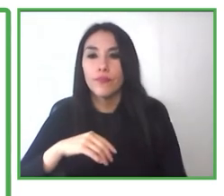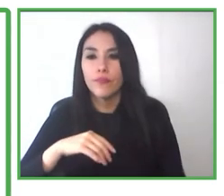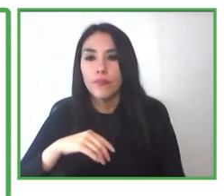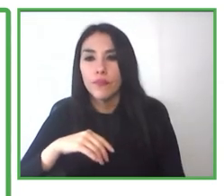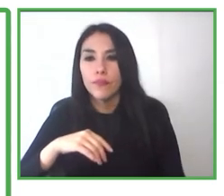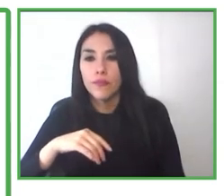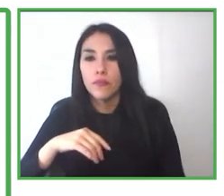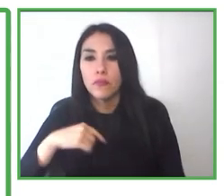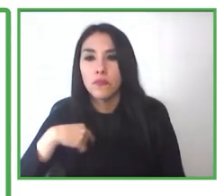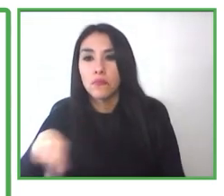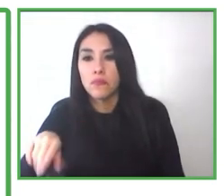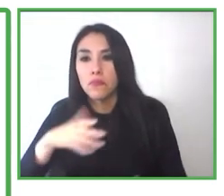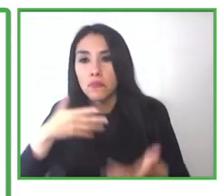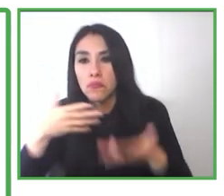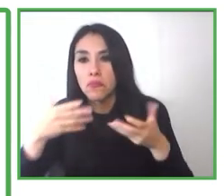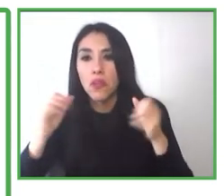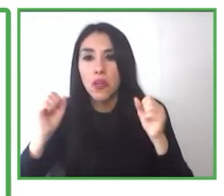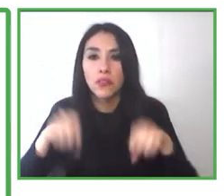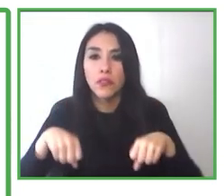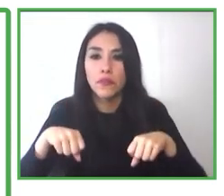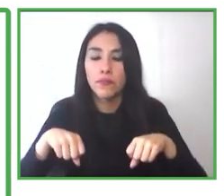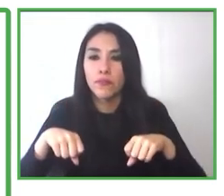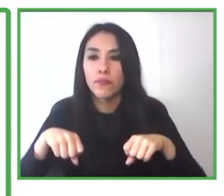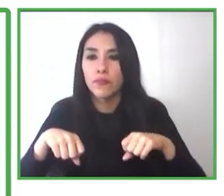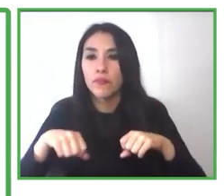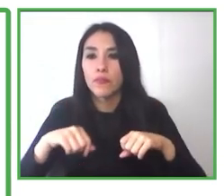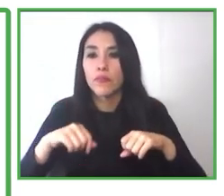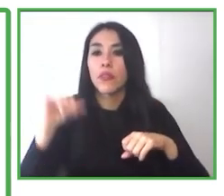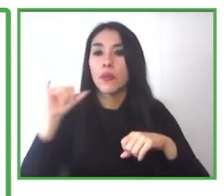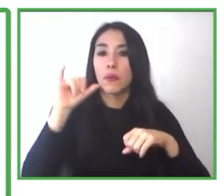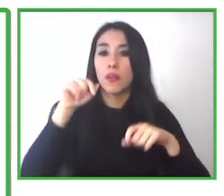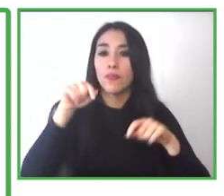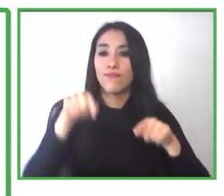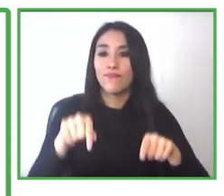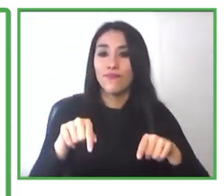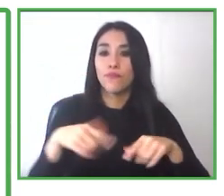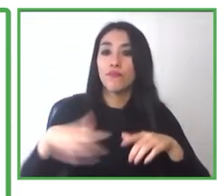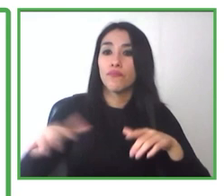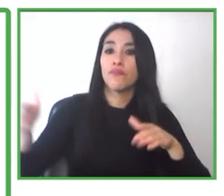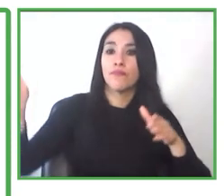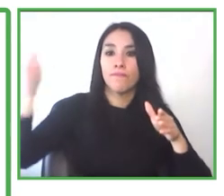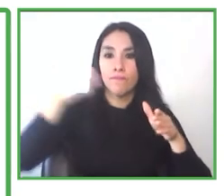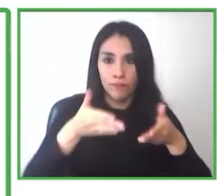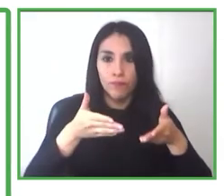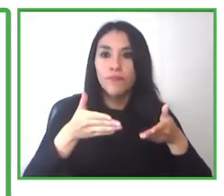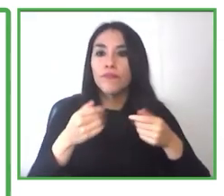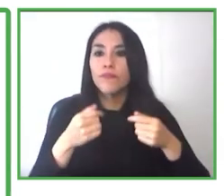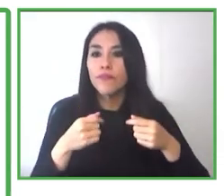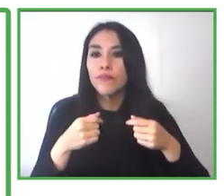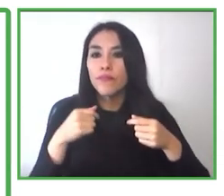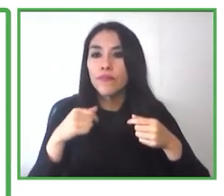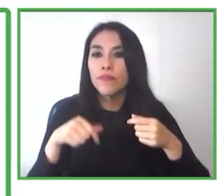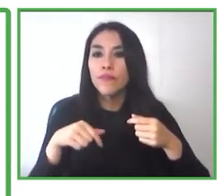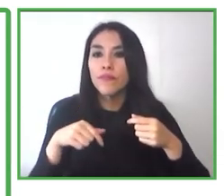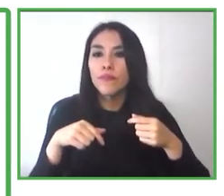Si bien estos financiamientos no son los mismos anualmente, tratamos de